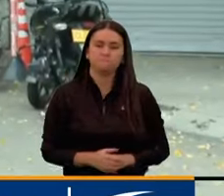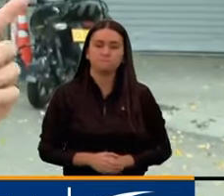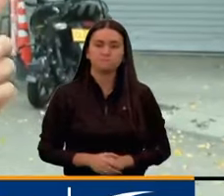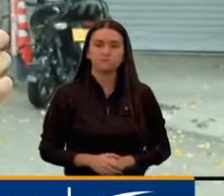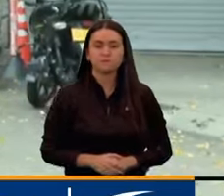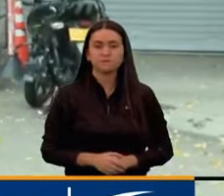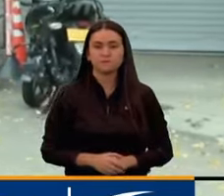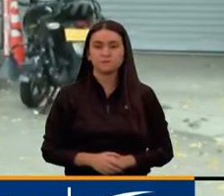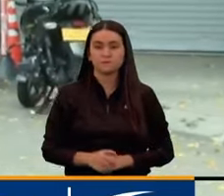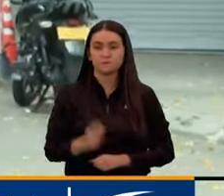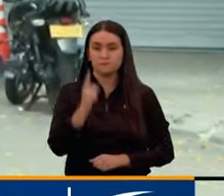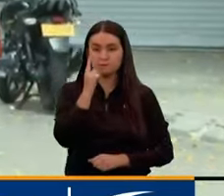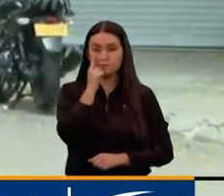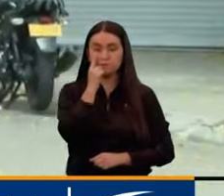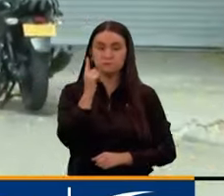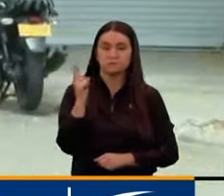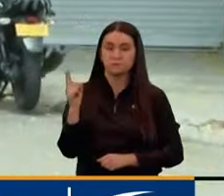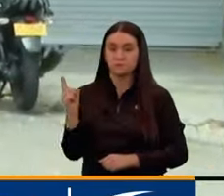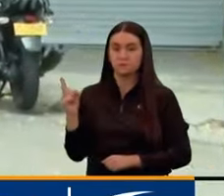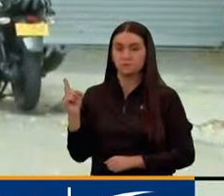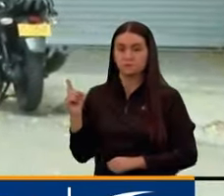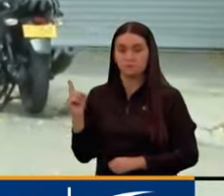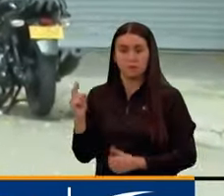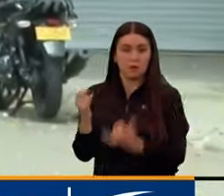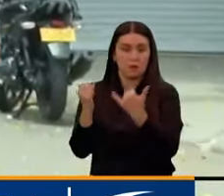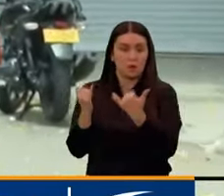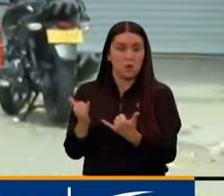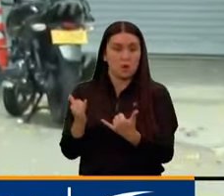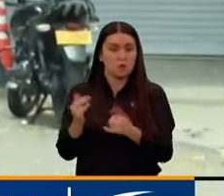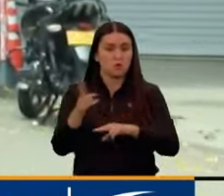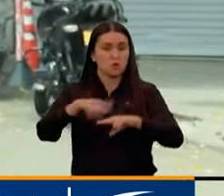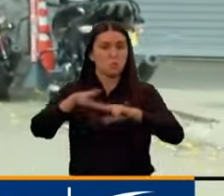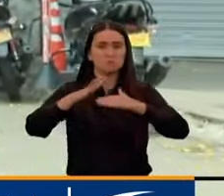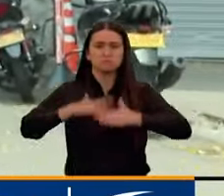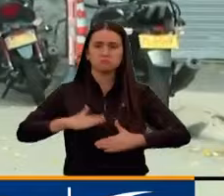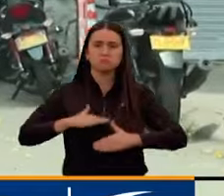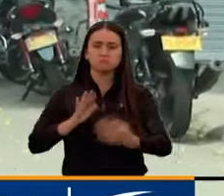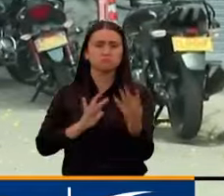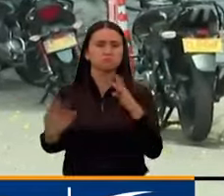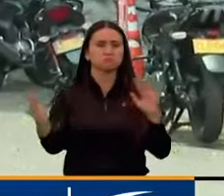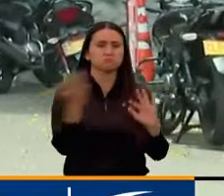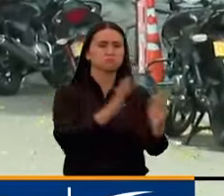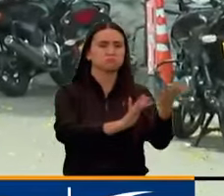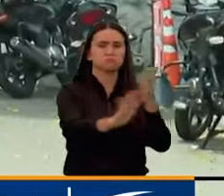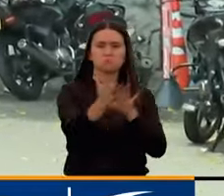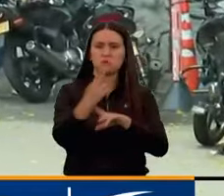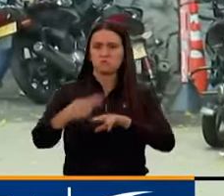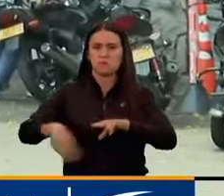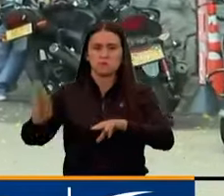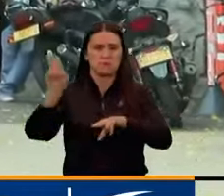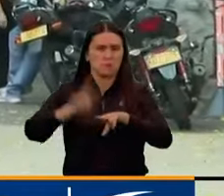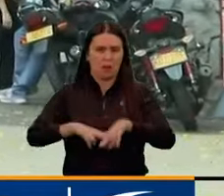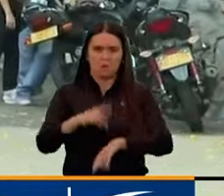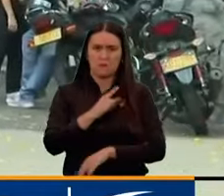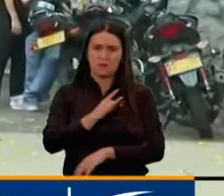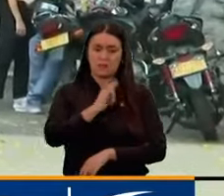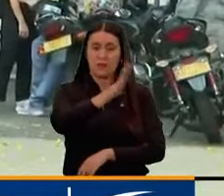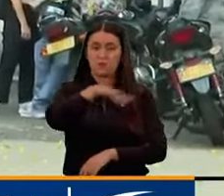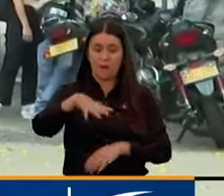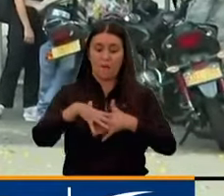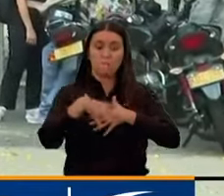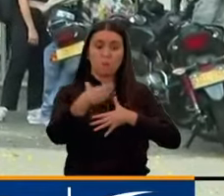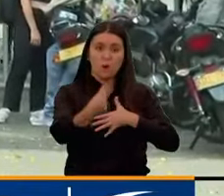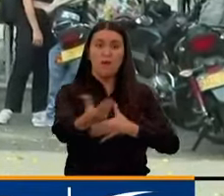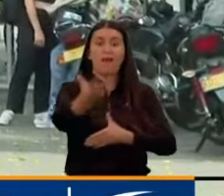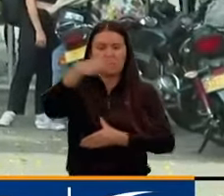Y miren, el panorama está con tranquilidad a esta hora afuera de la universidad de Antioquia, también dentro de la universidad